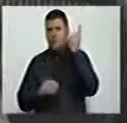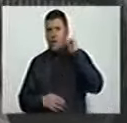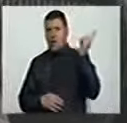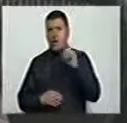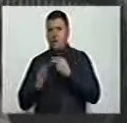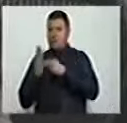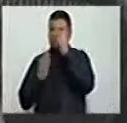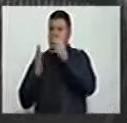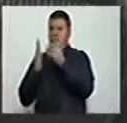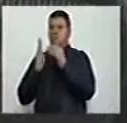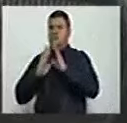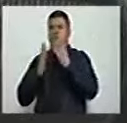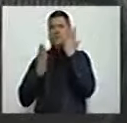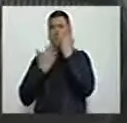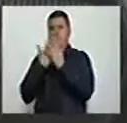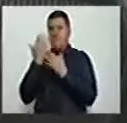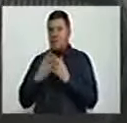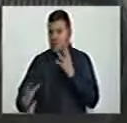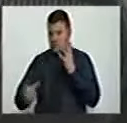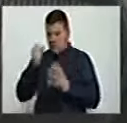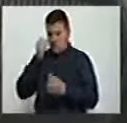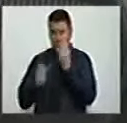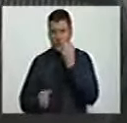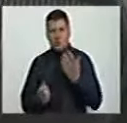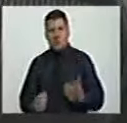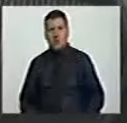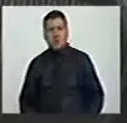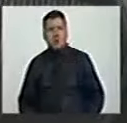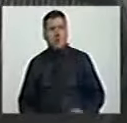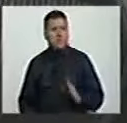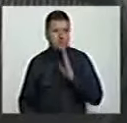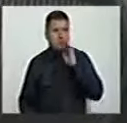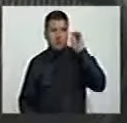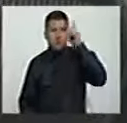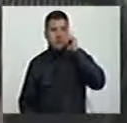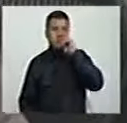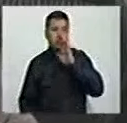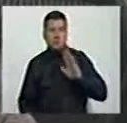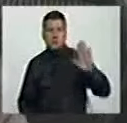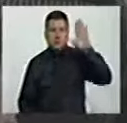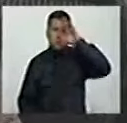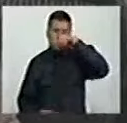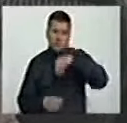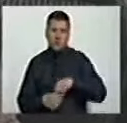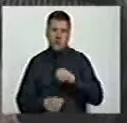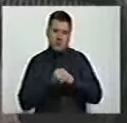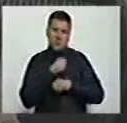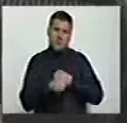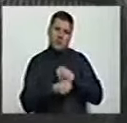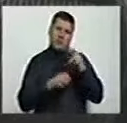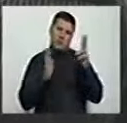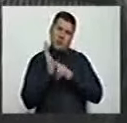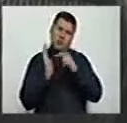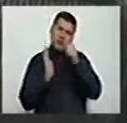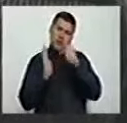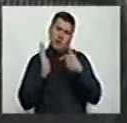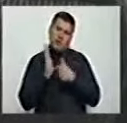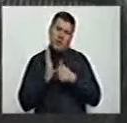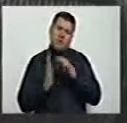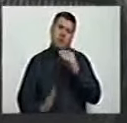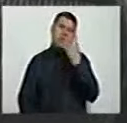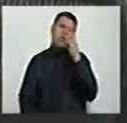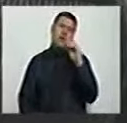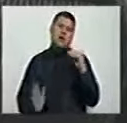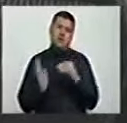la erradicación manual. Según cifras del propio gobierno nacional en 2010 se erradicaban 40.000